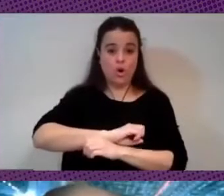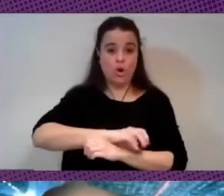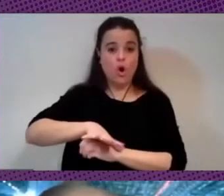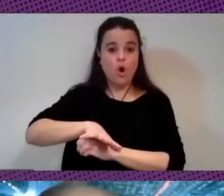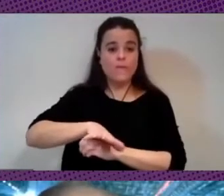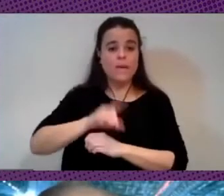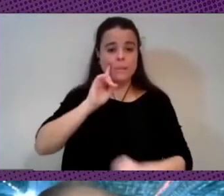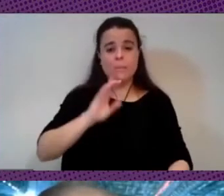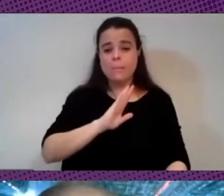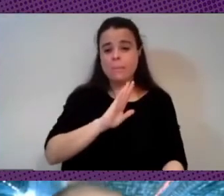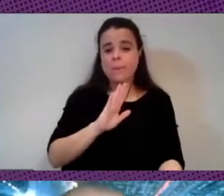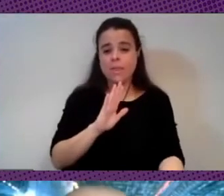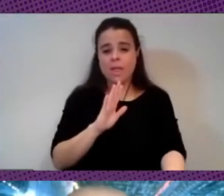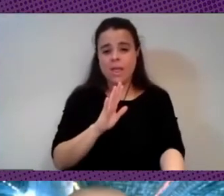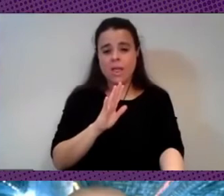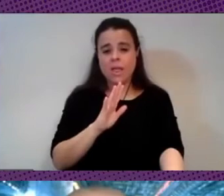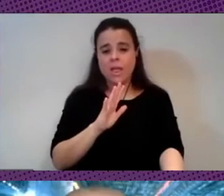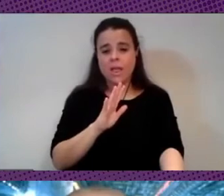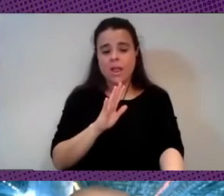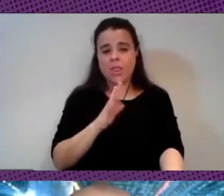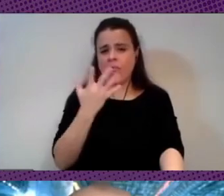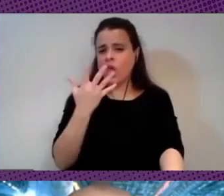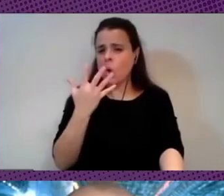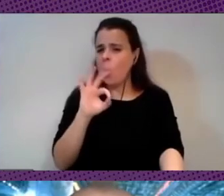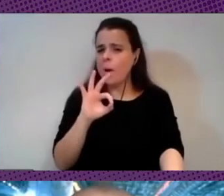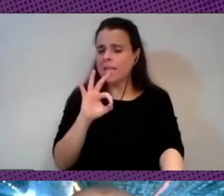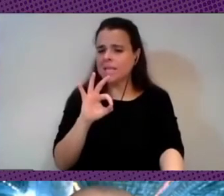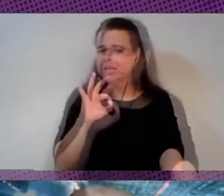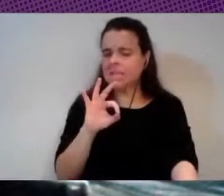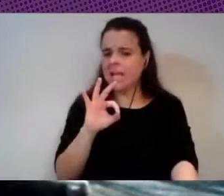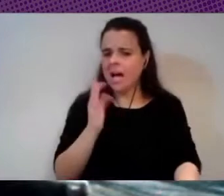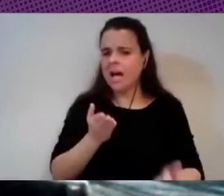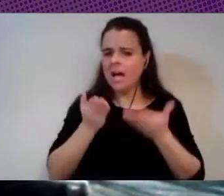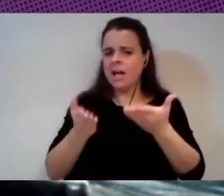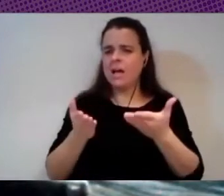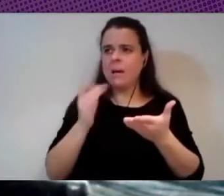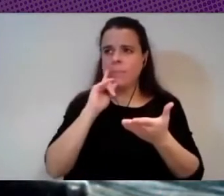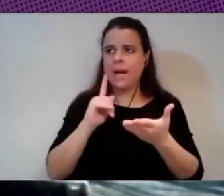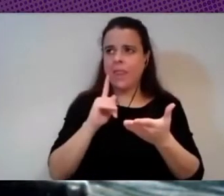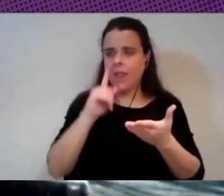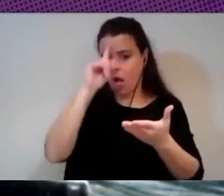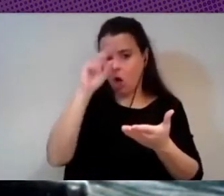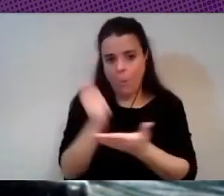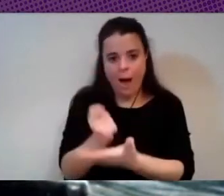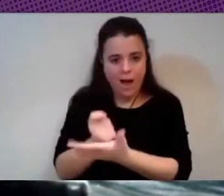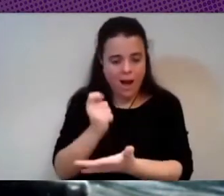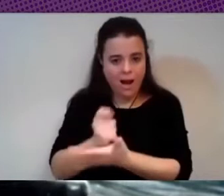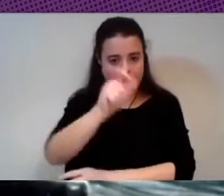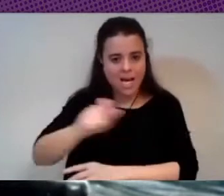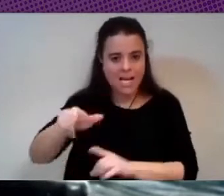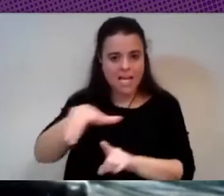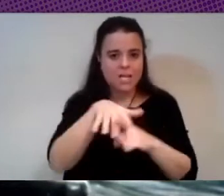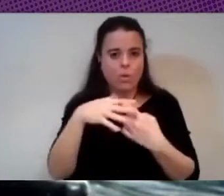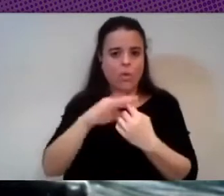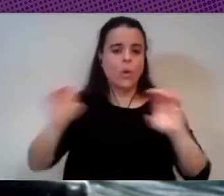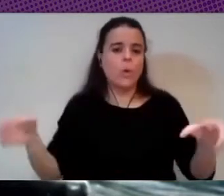50 bueno contribuciones hemos tenido obviamente que pagar a la gente sobre todo que está en situaciones de comunidades